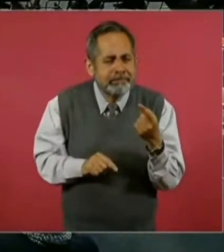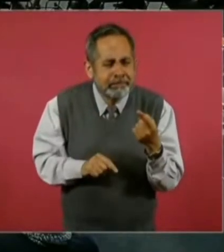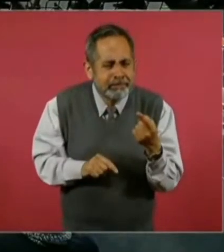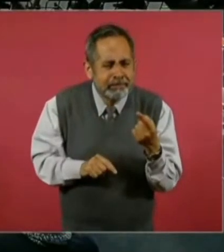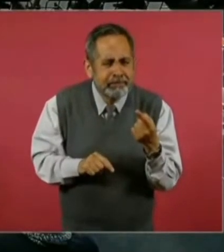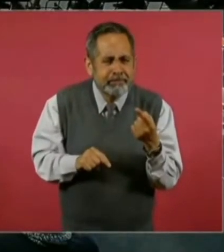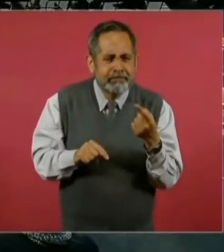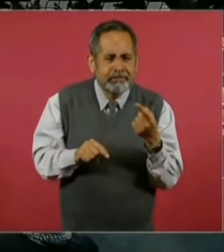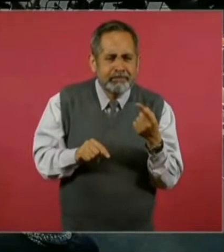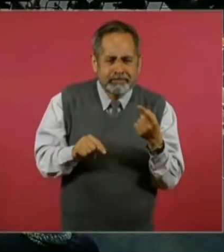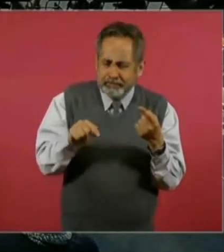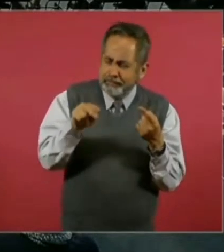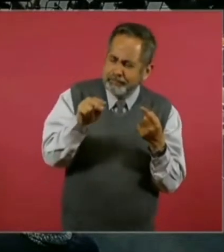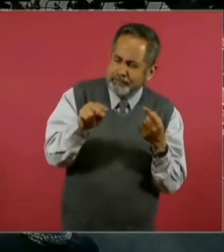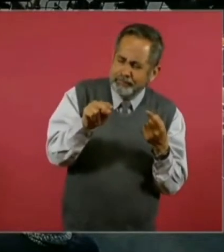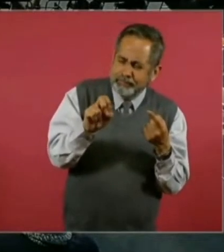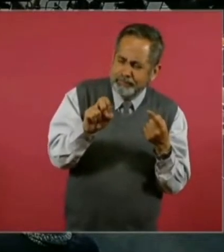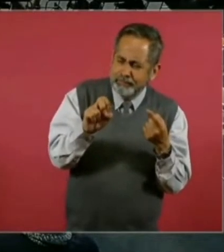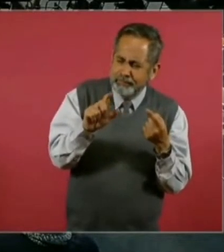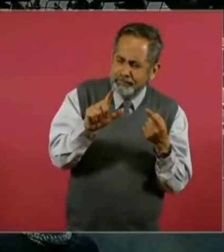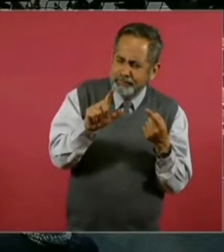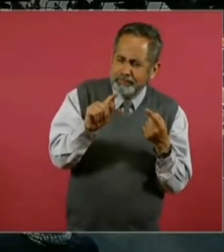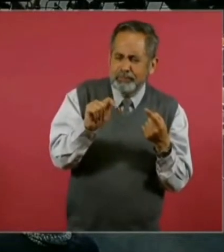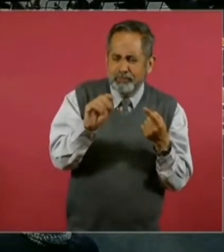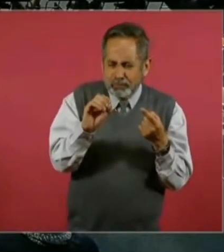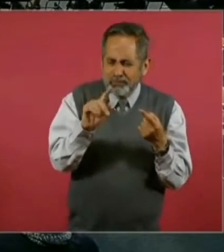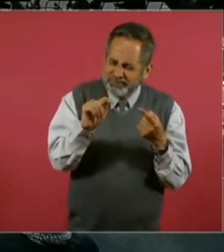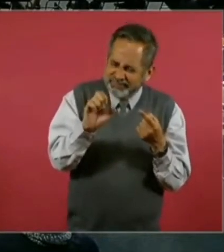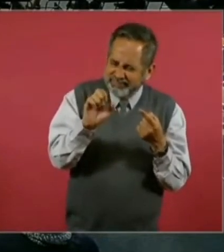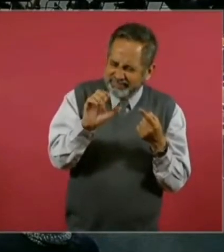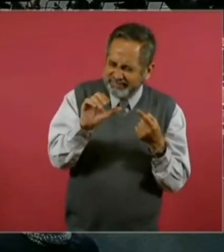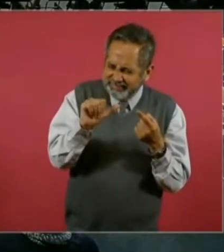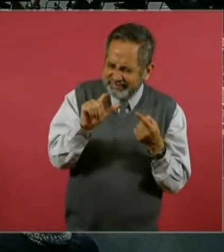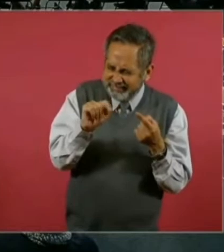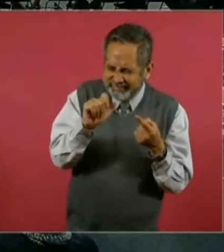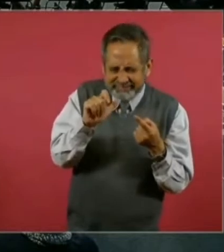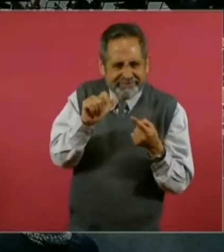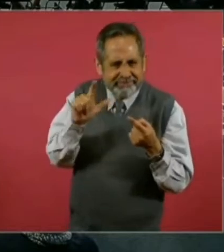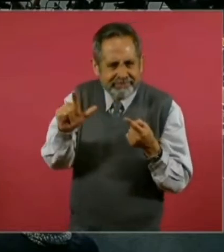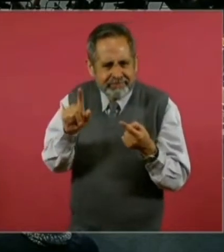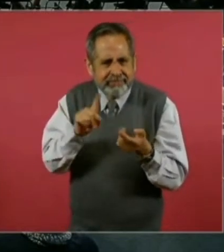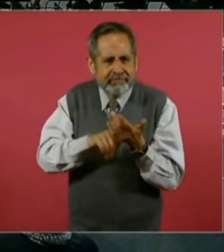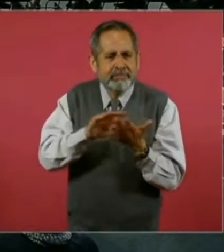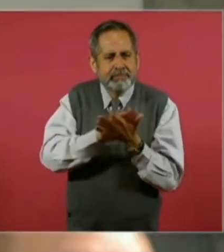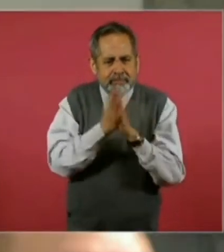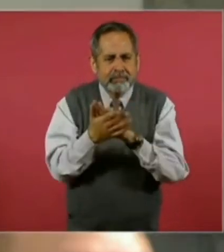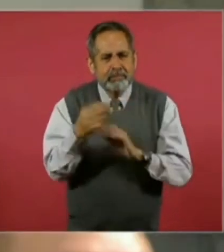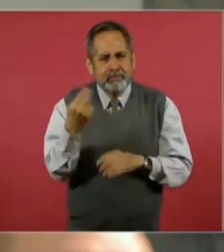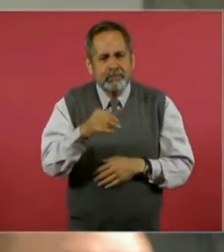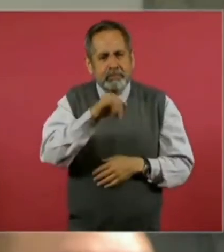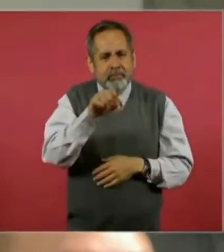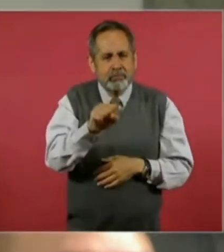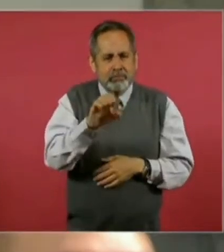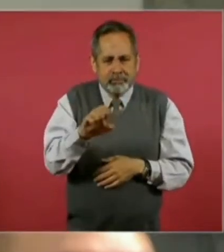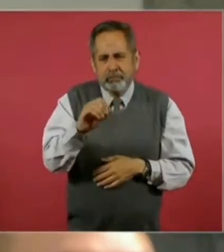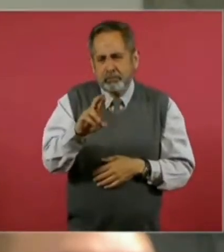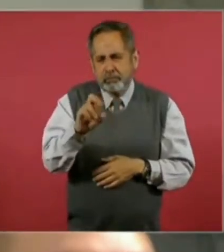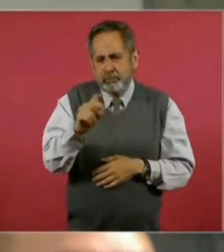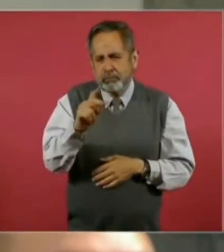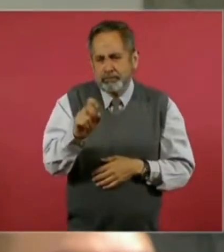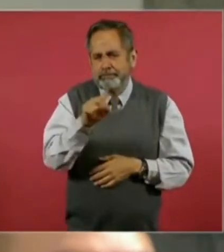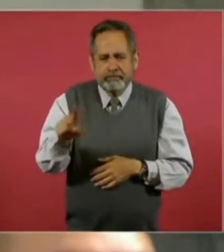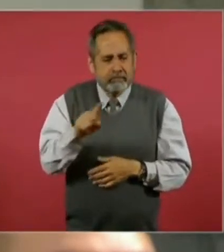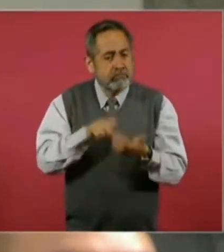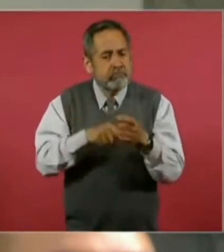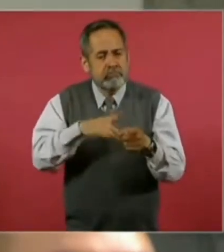Neliojot Toltecatla, que en realidad es el seudónimo de José Oropesa, y dice que lo hace con